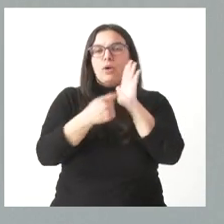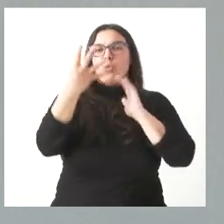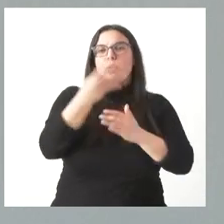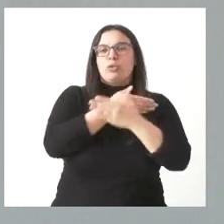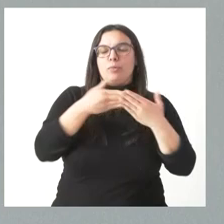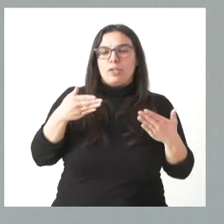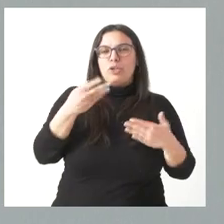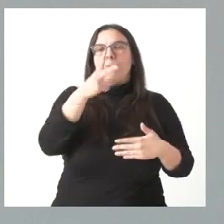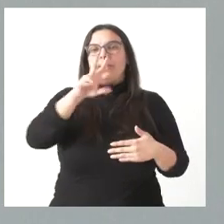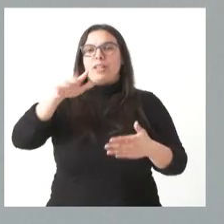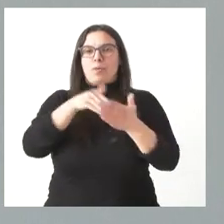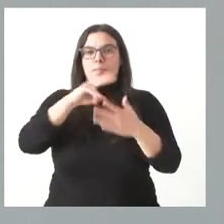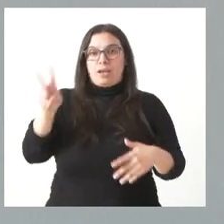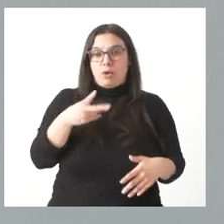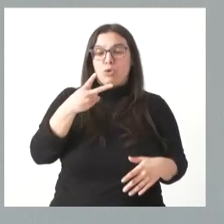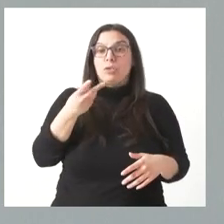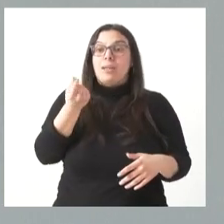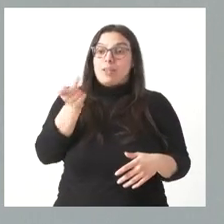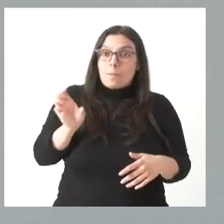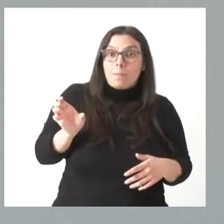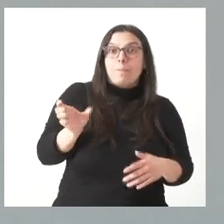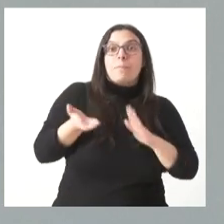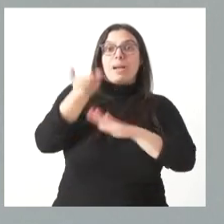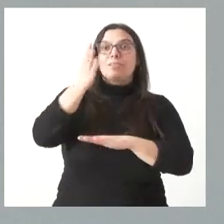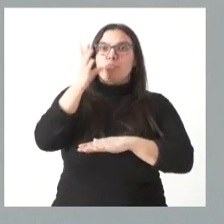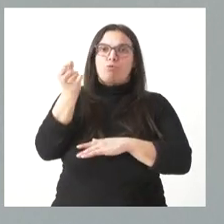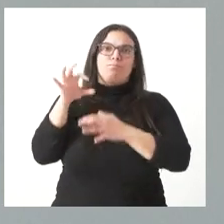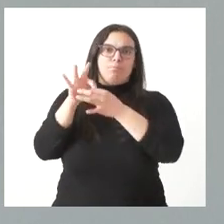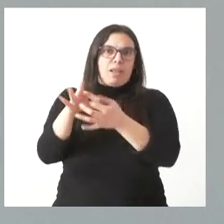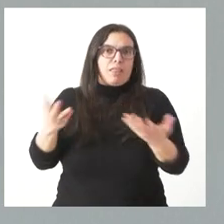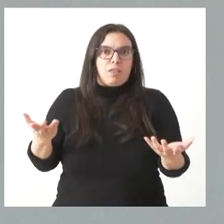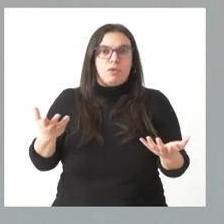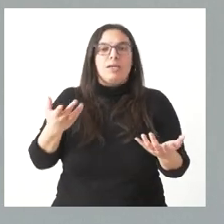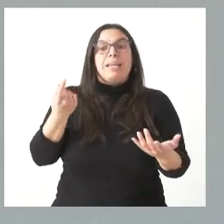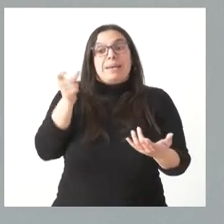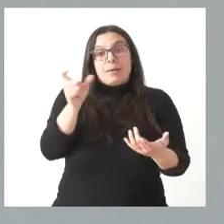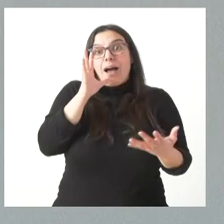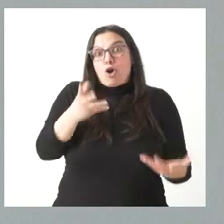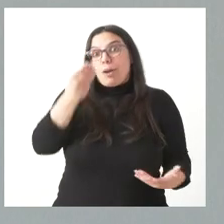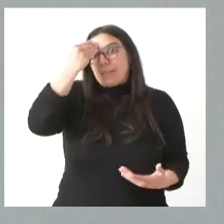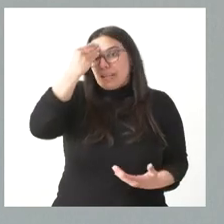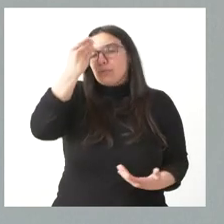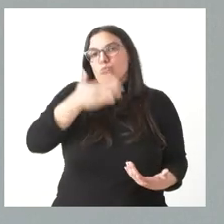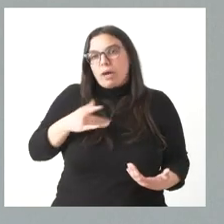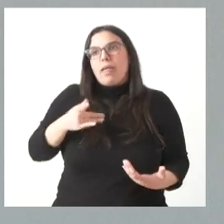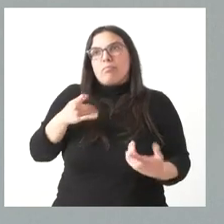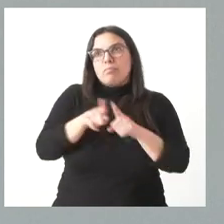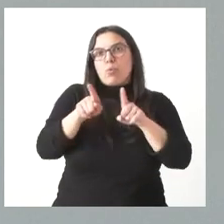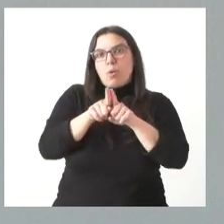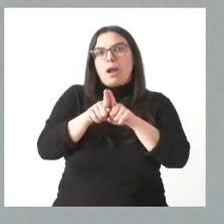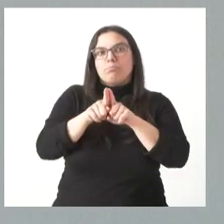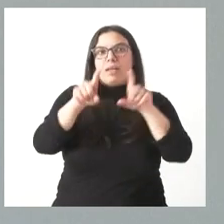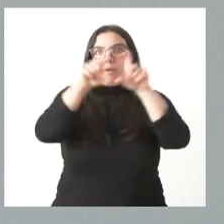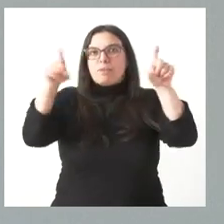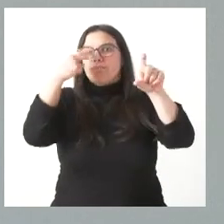este incremento de coste es básicamente por el incremento vinculado a inflación y esta cantidad sí creemos que nos puede permitir obtener la presencia